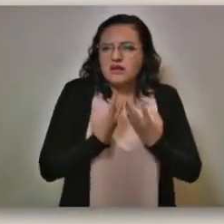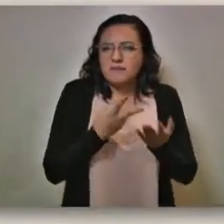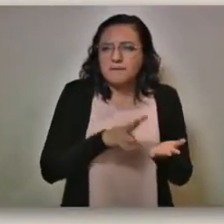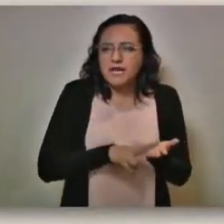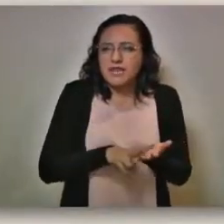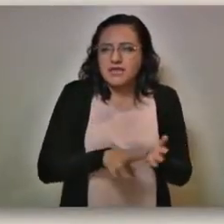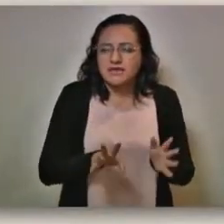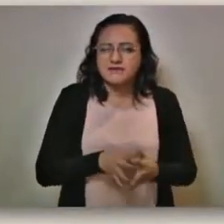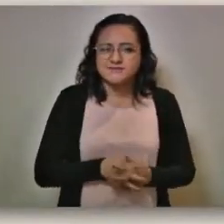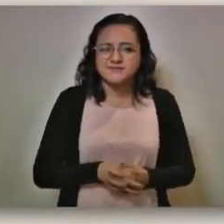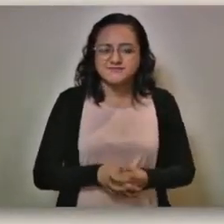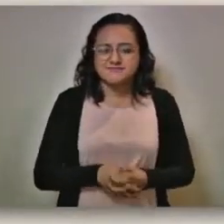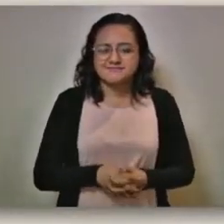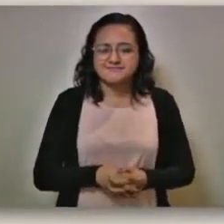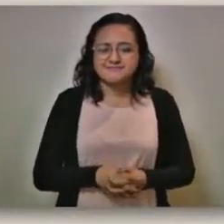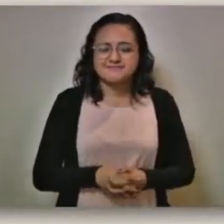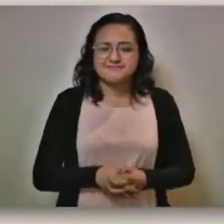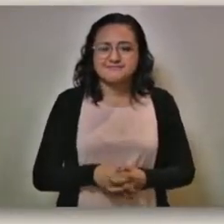Jaime.